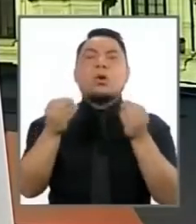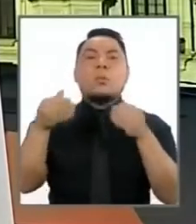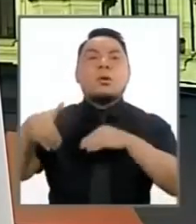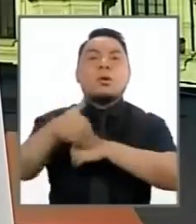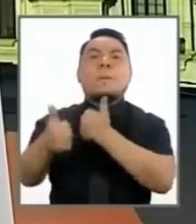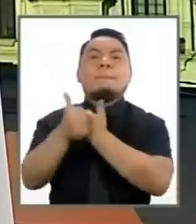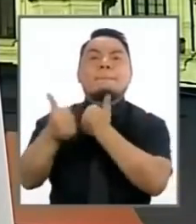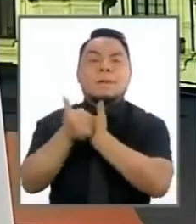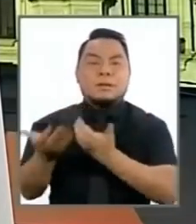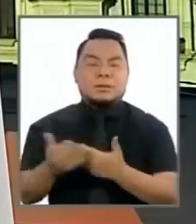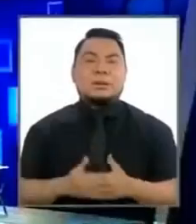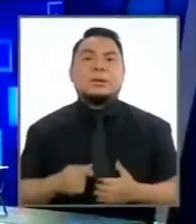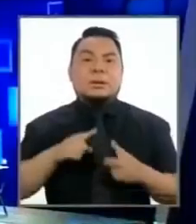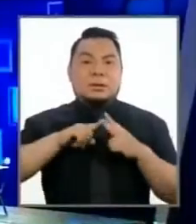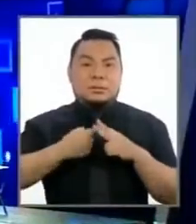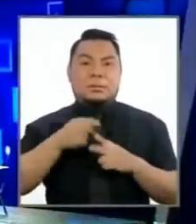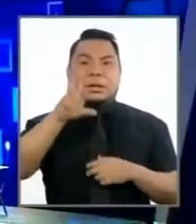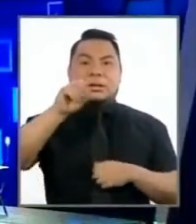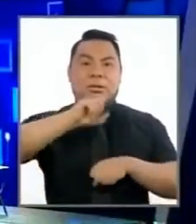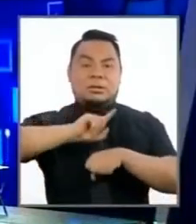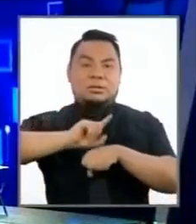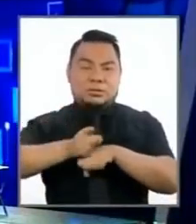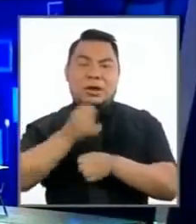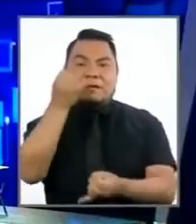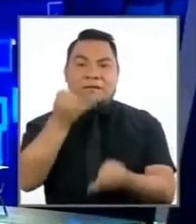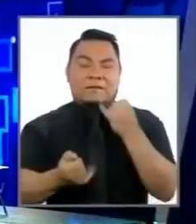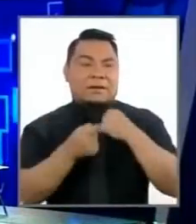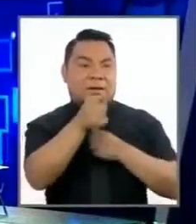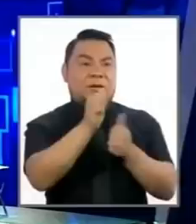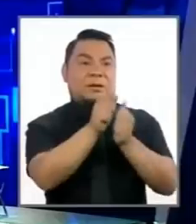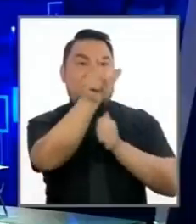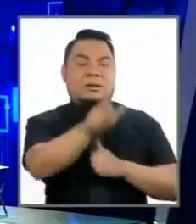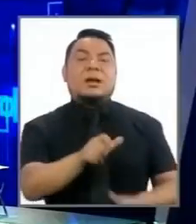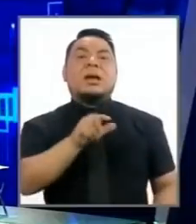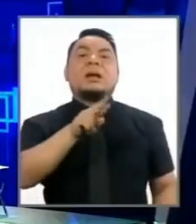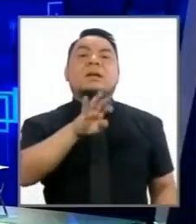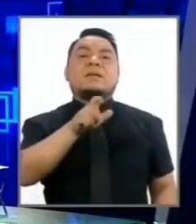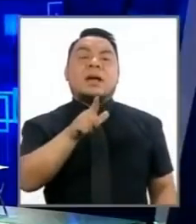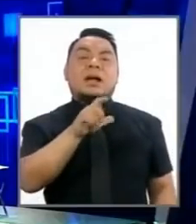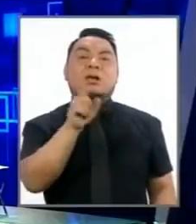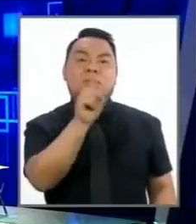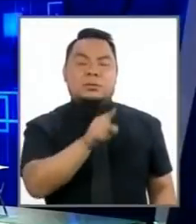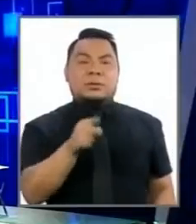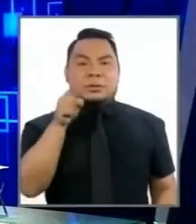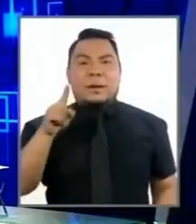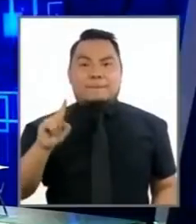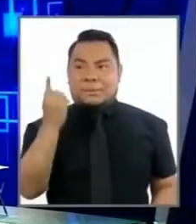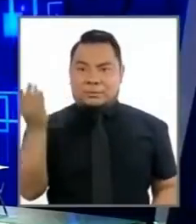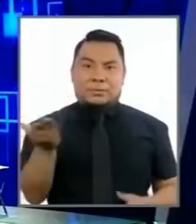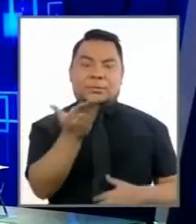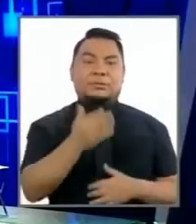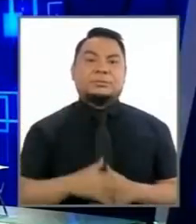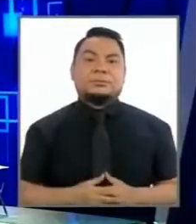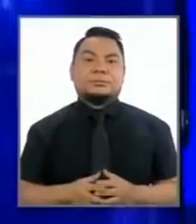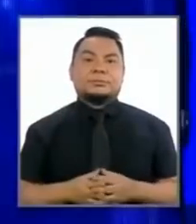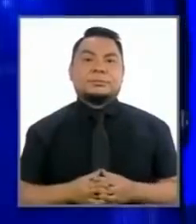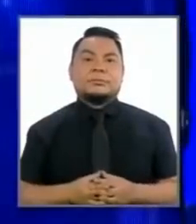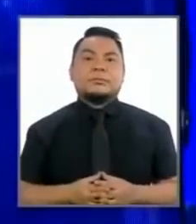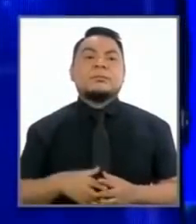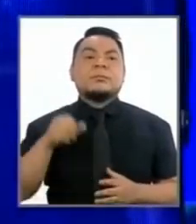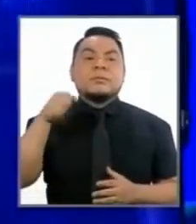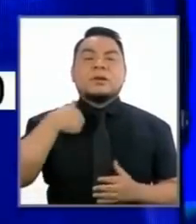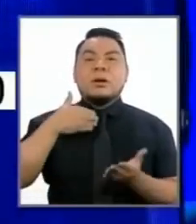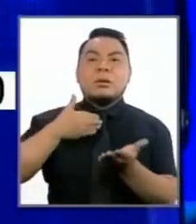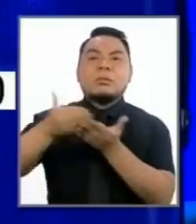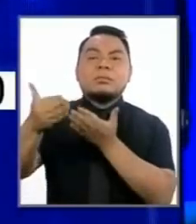y vamos a comenzar estos 30 segundos finales con el candidato Rafael López Aleaga de renovación popular vamos